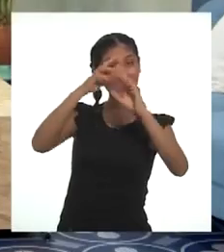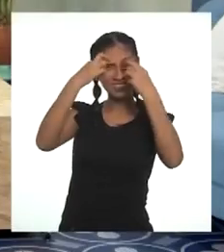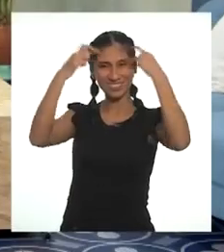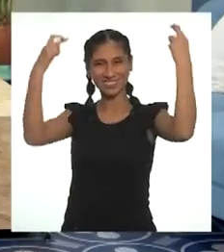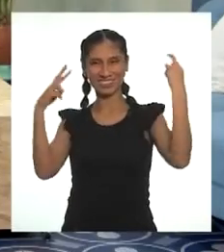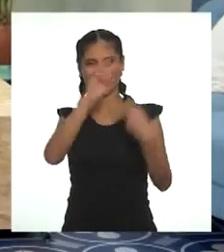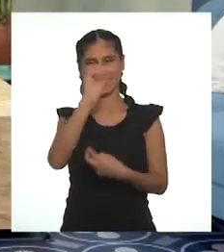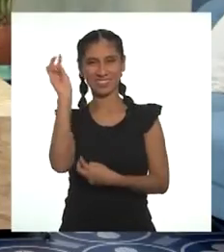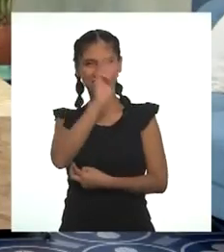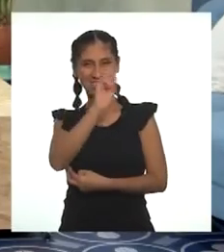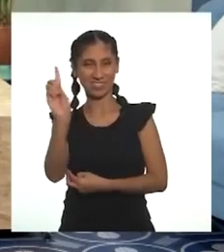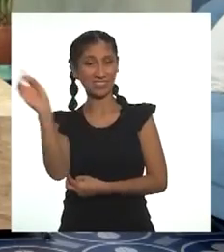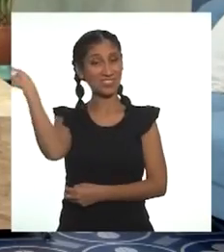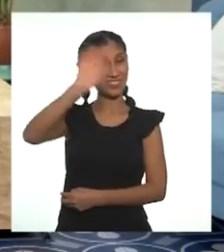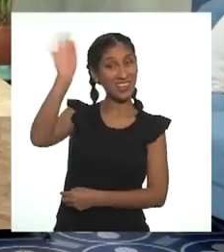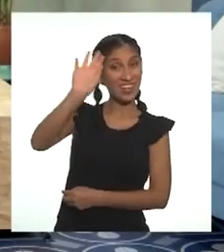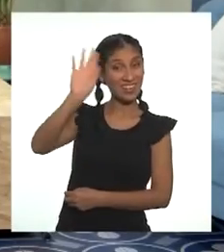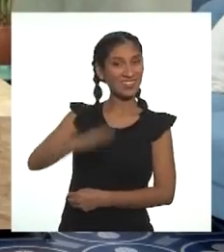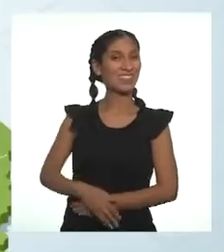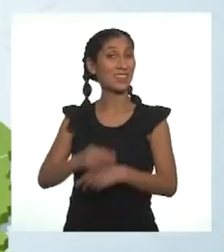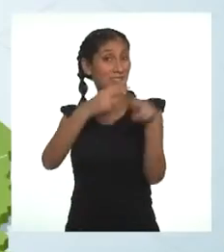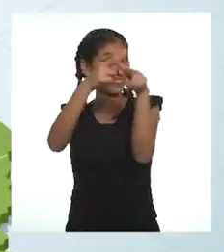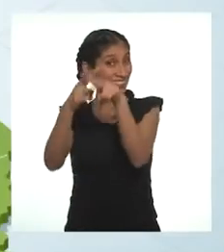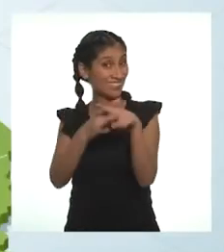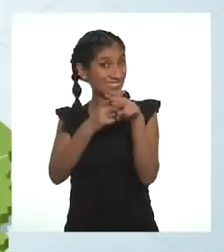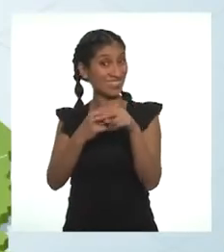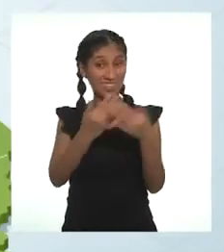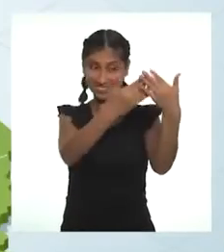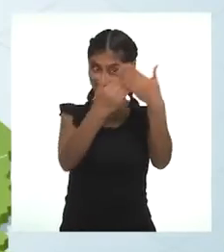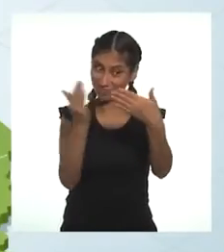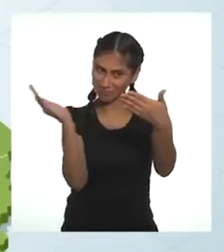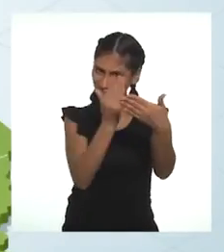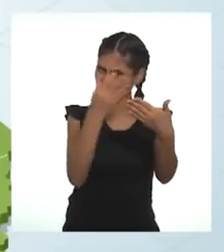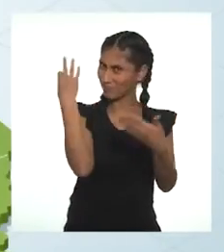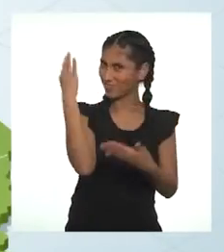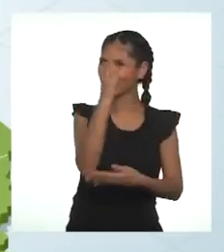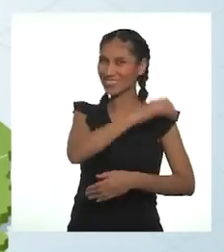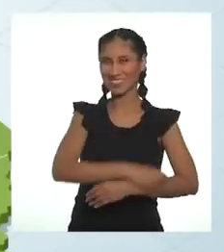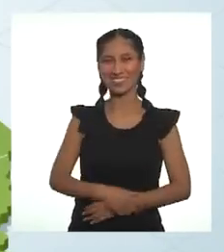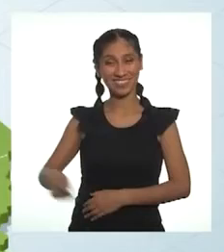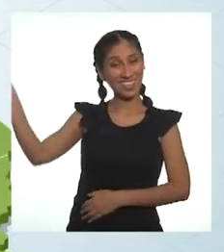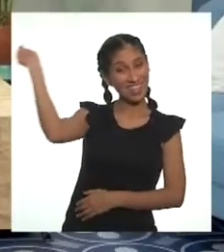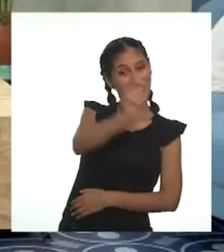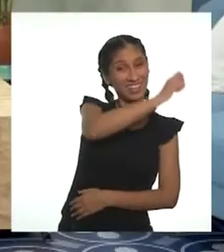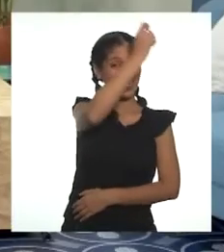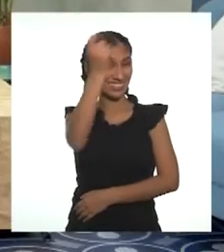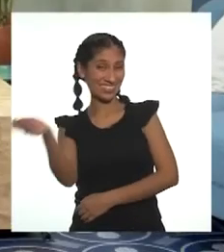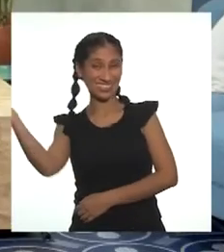¡Hasta la próxima Promo 2021! ¡Chau, chicas y chicos! ¡Cuídense mucho y estudiar siempre!